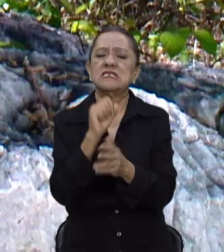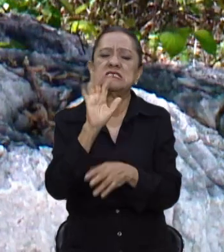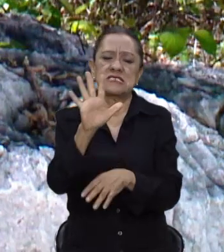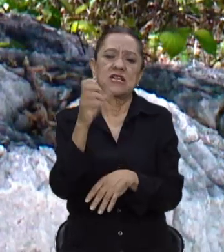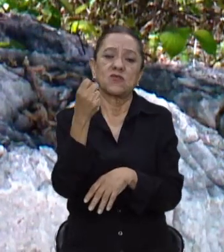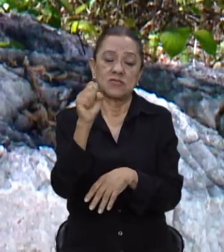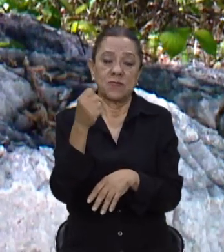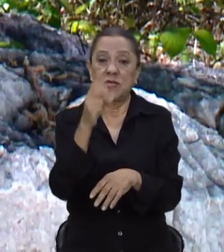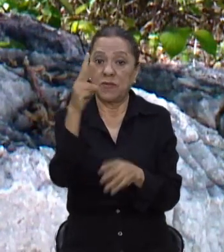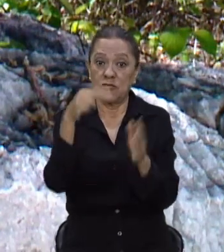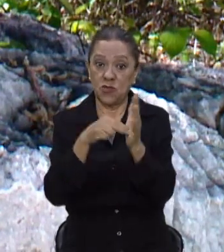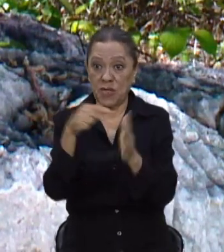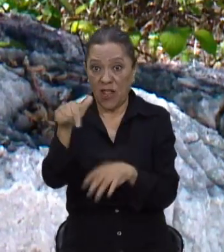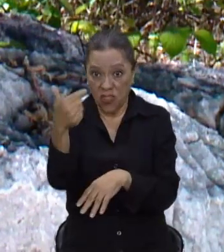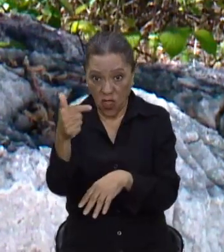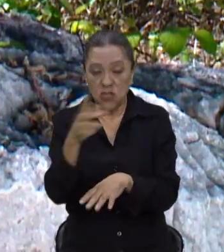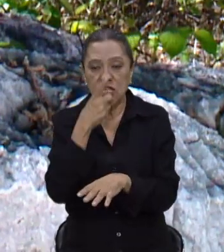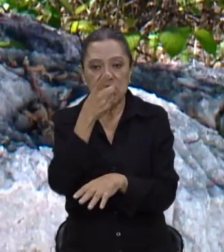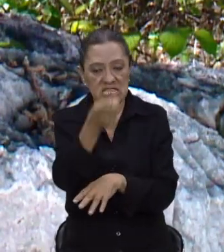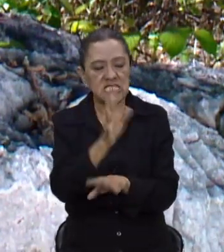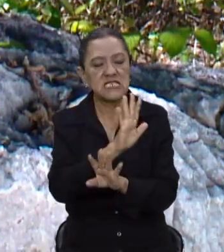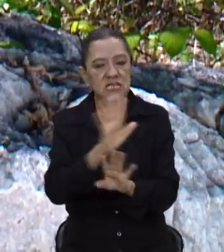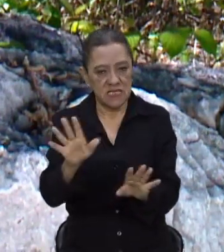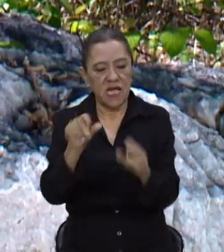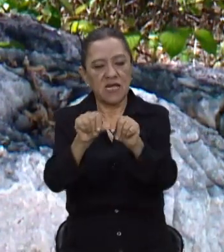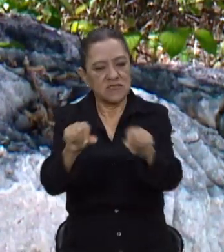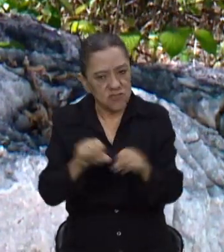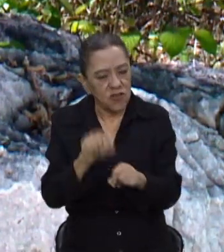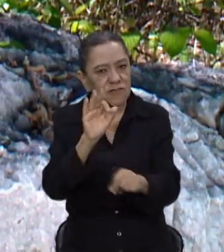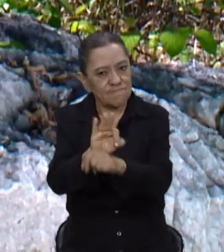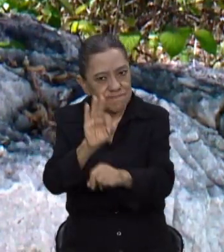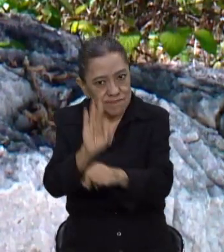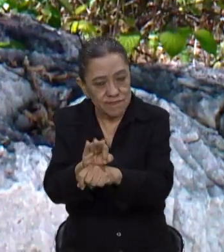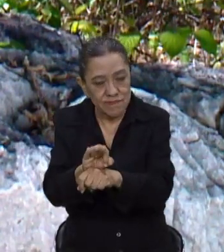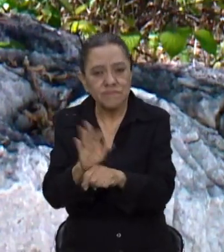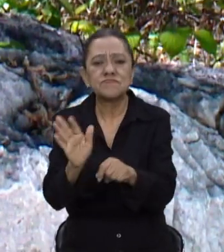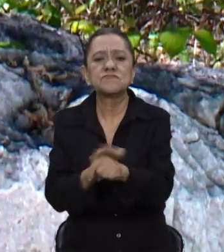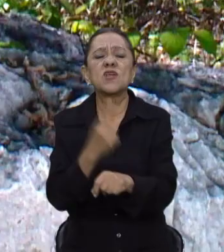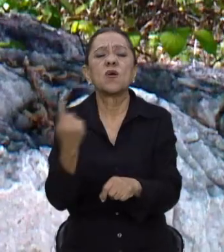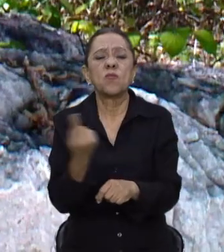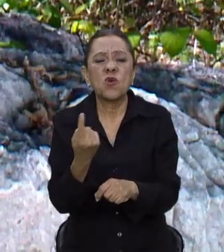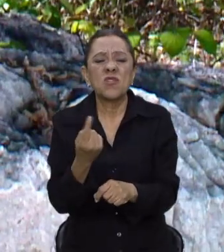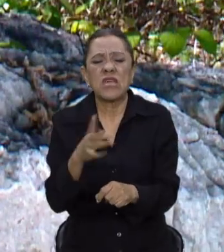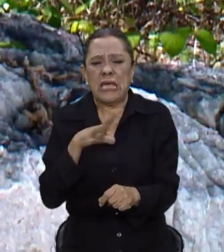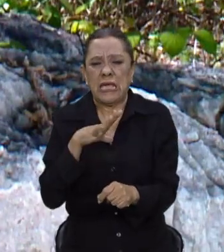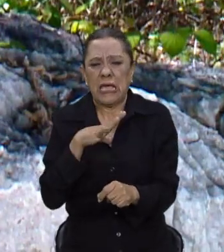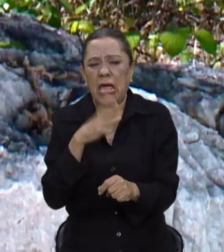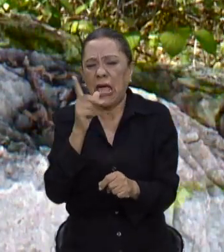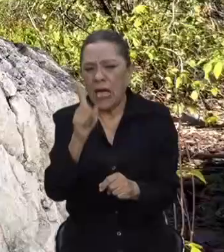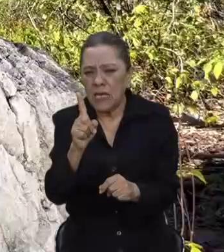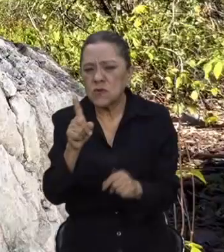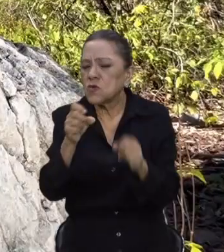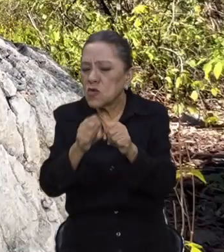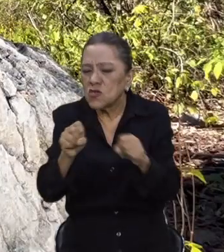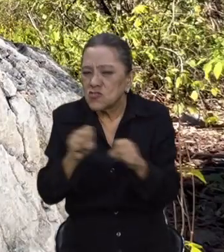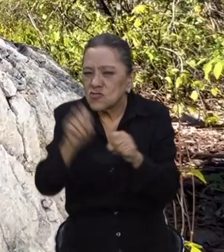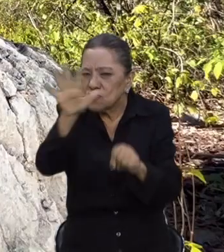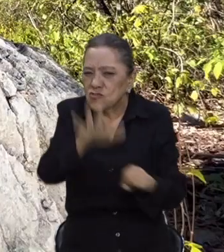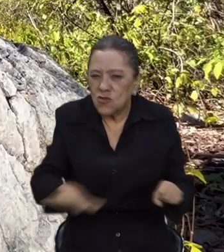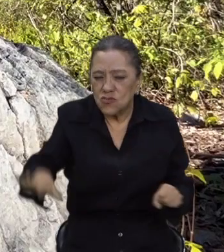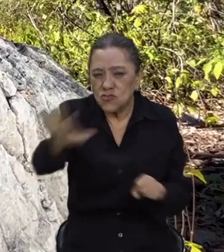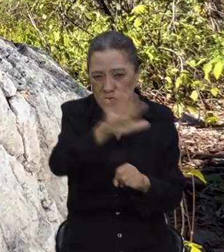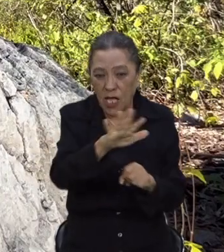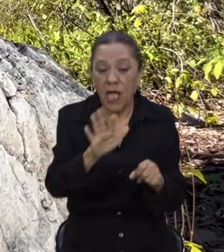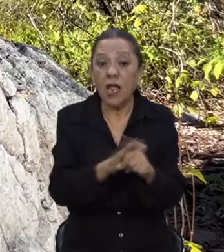Esta declaratoria como zona protegida se derivó de una situación social